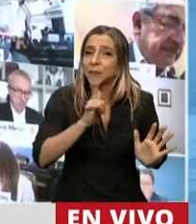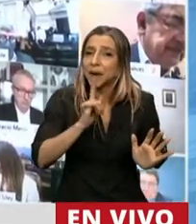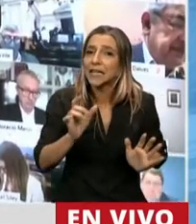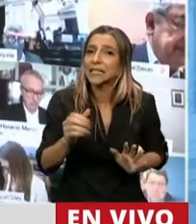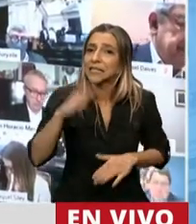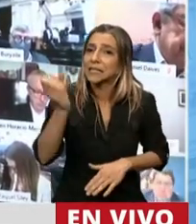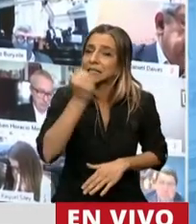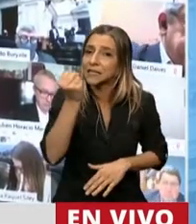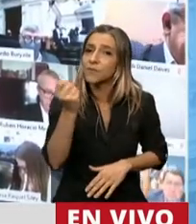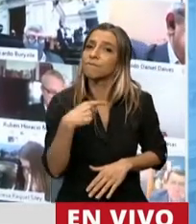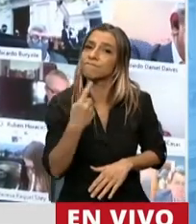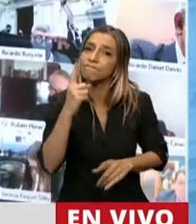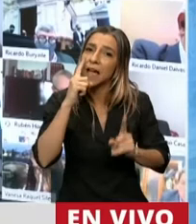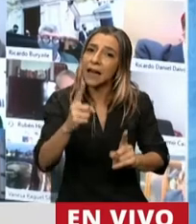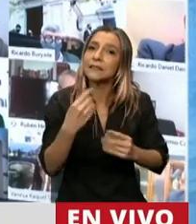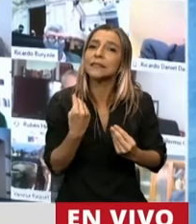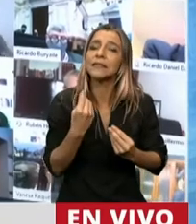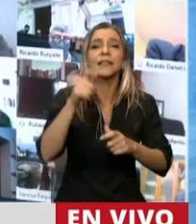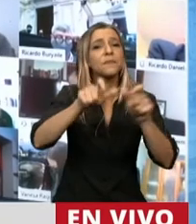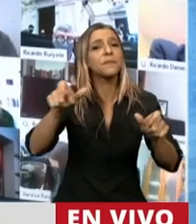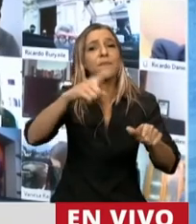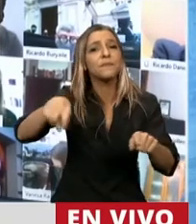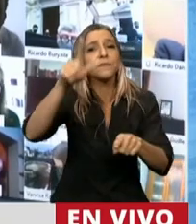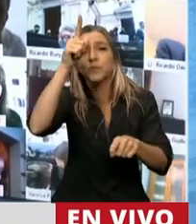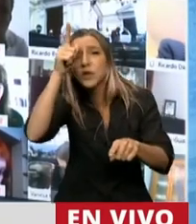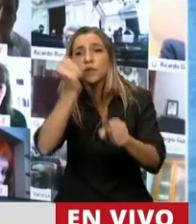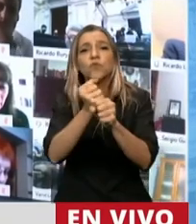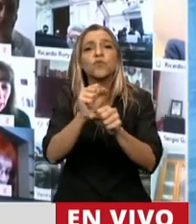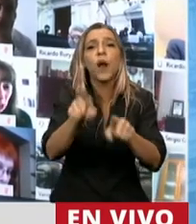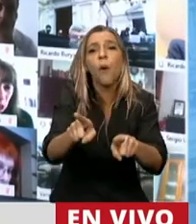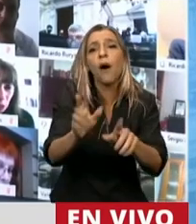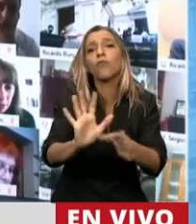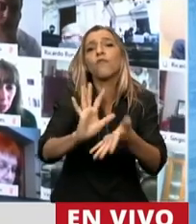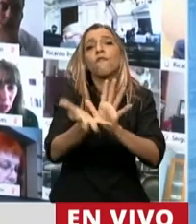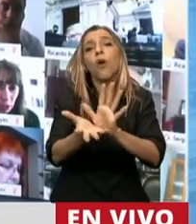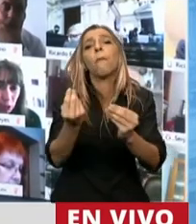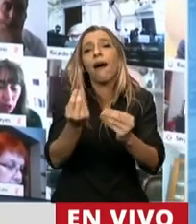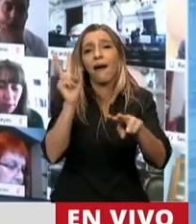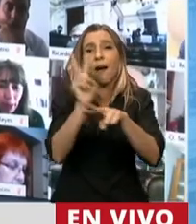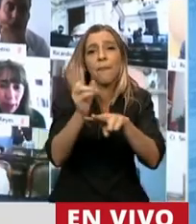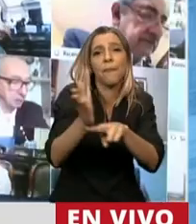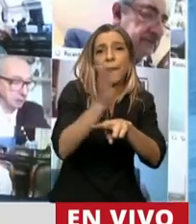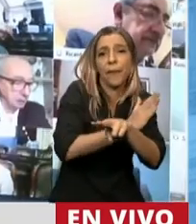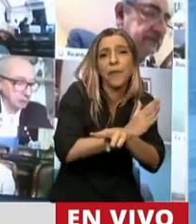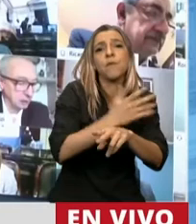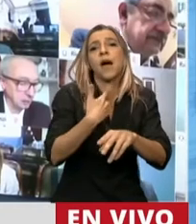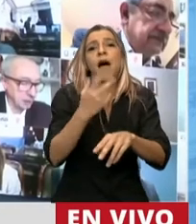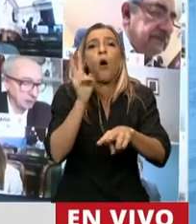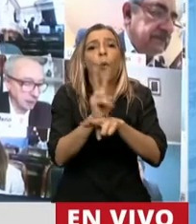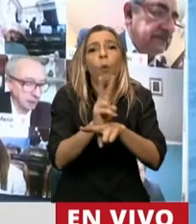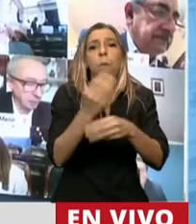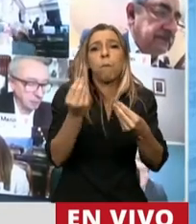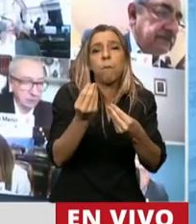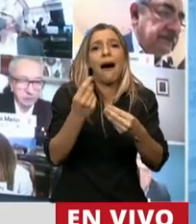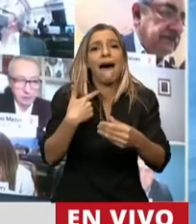cuestión, que es que la policía es el órgano de la ley para prevenir y reprimir el delito.